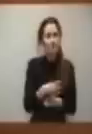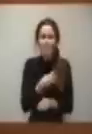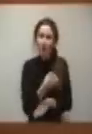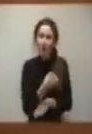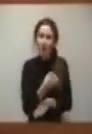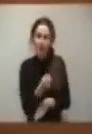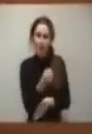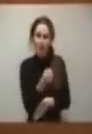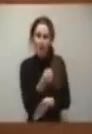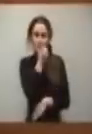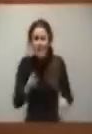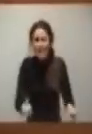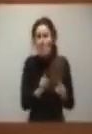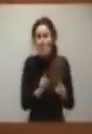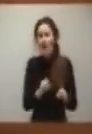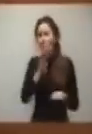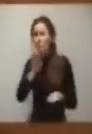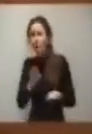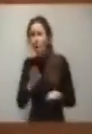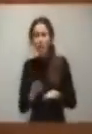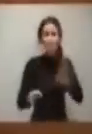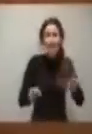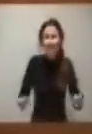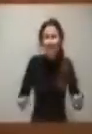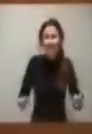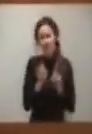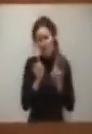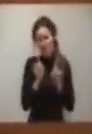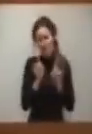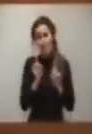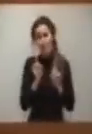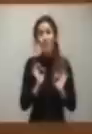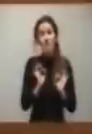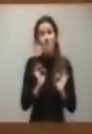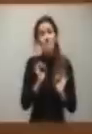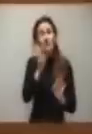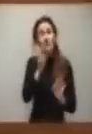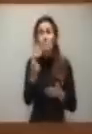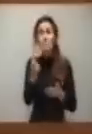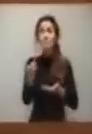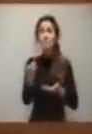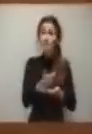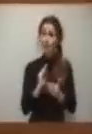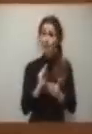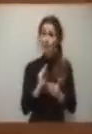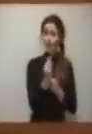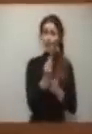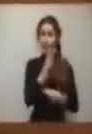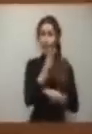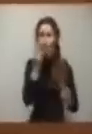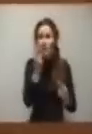de la posición ideológica que tengamos en este asunto, tenemos que partir de la visión de los ingresos públicos. Los ingresos públicos no nos van a dar para sostener